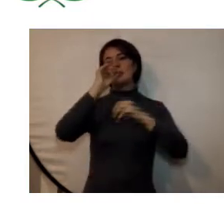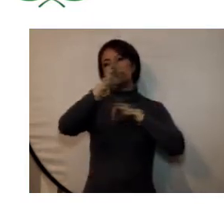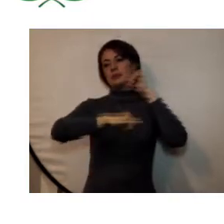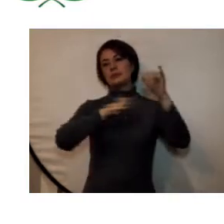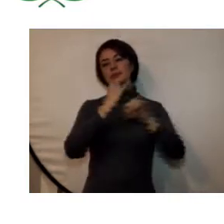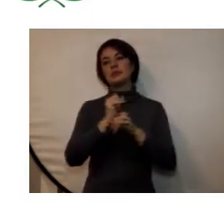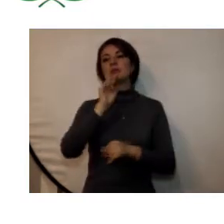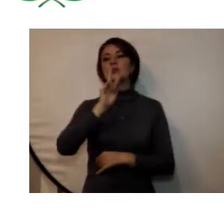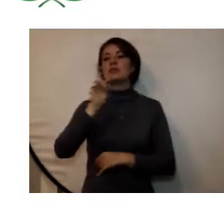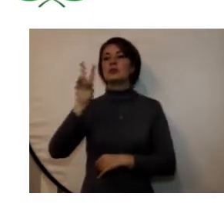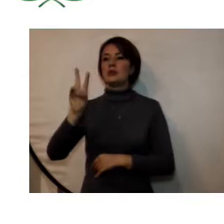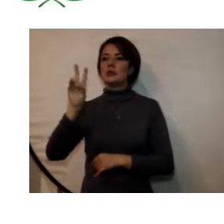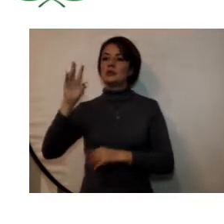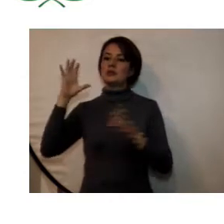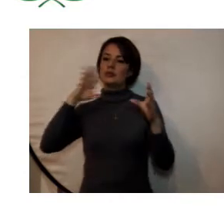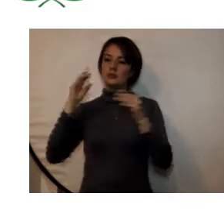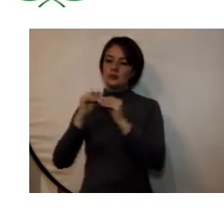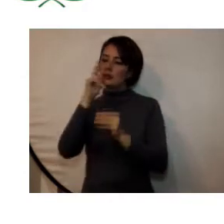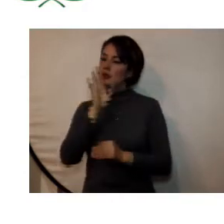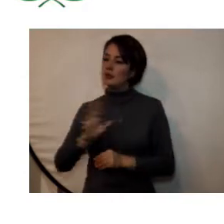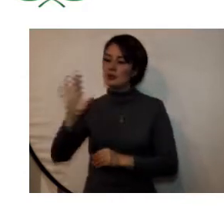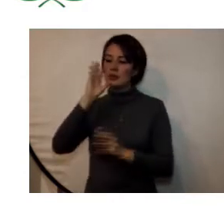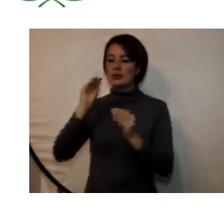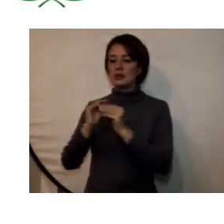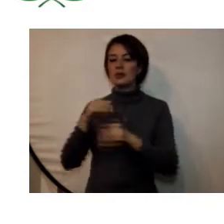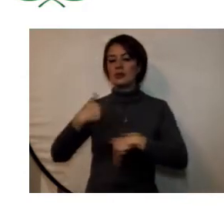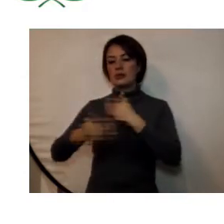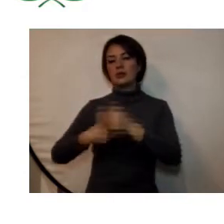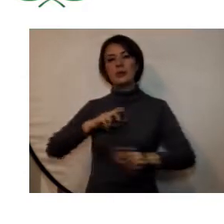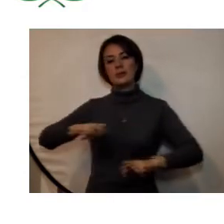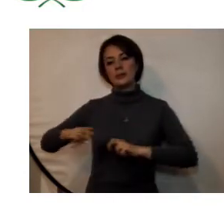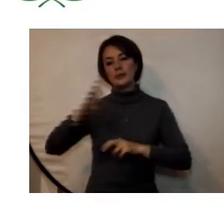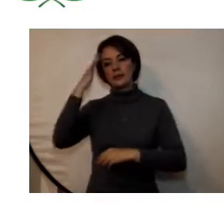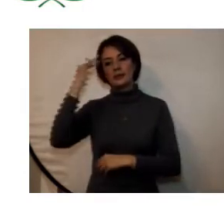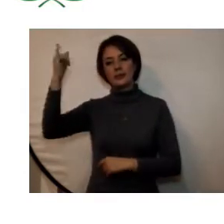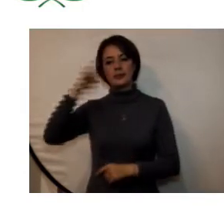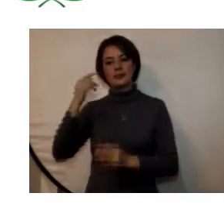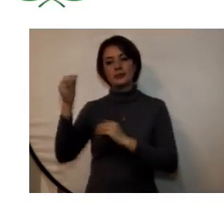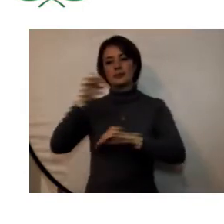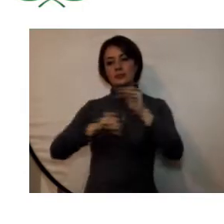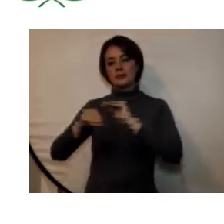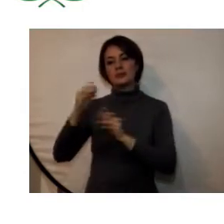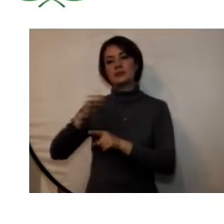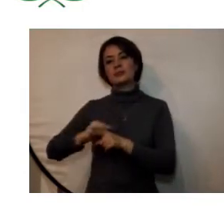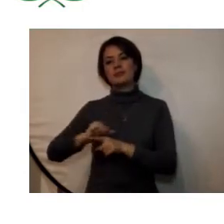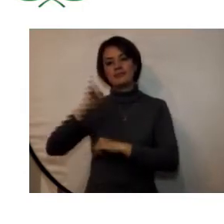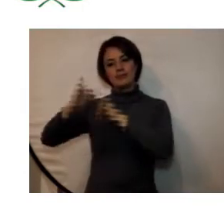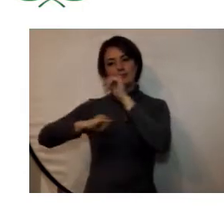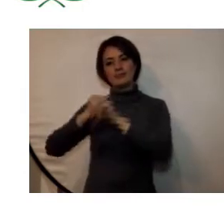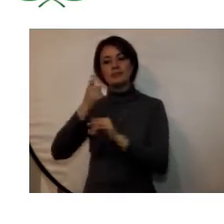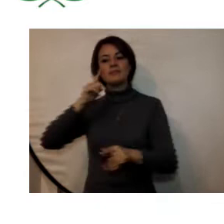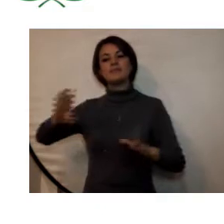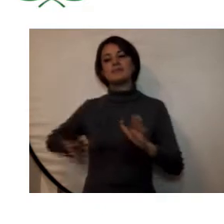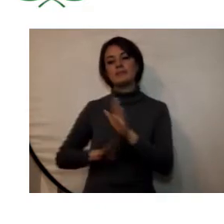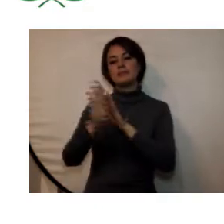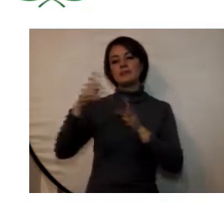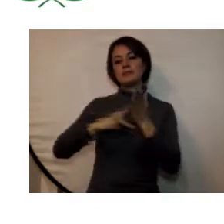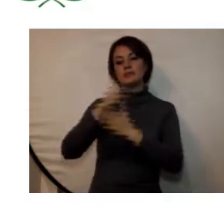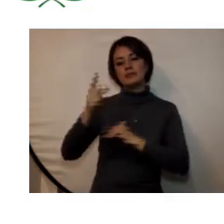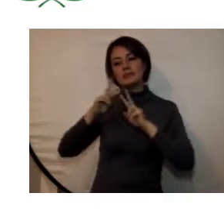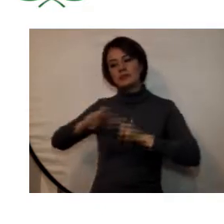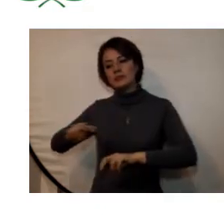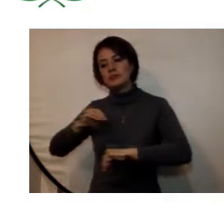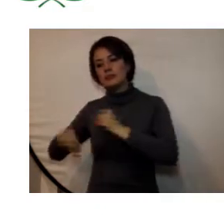222 convenios nacionales que han permitido la movilidad académica el desarrollo de prácticas internacionales el desarrollo conjunto de proyectos de